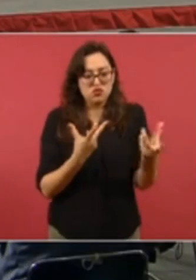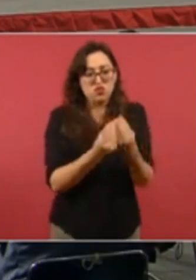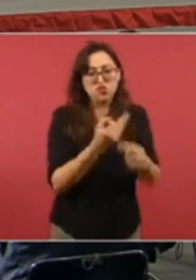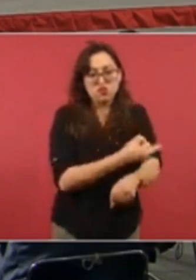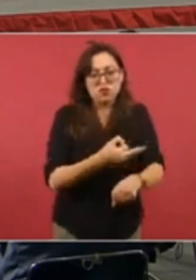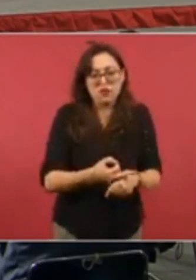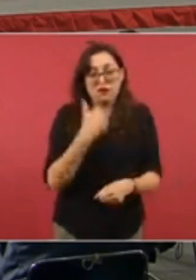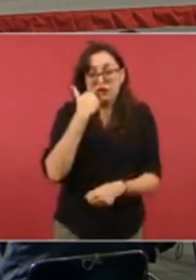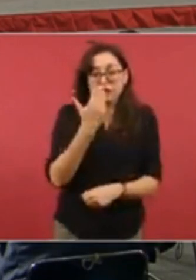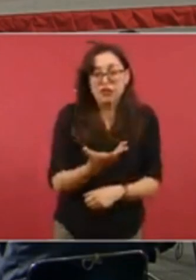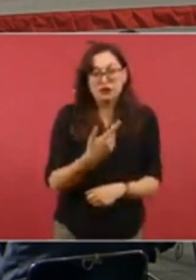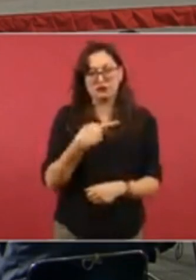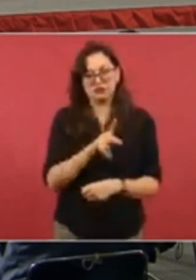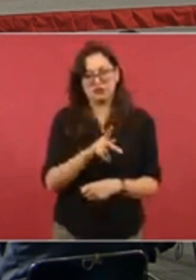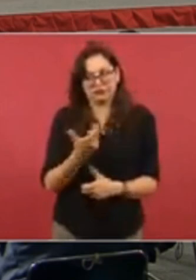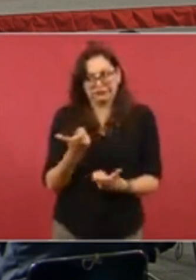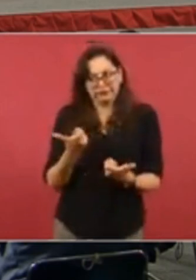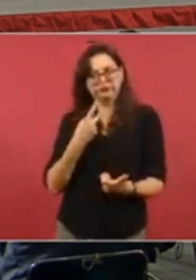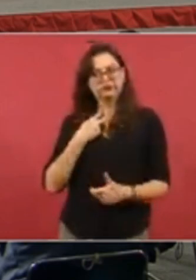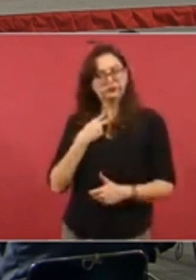para que el joven